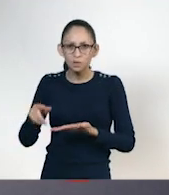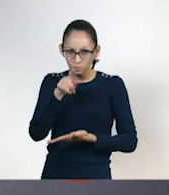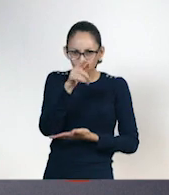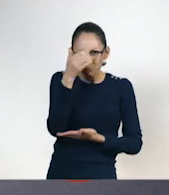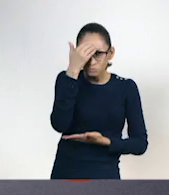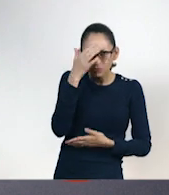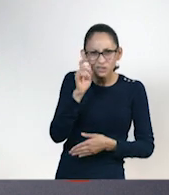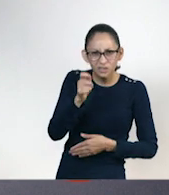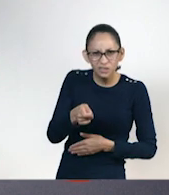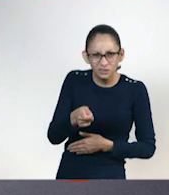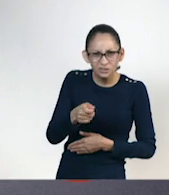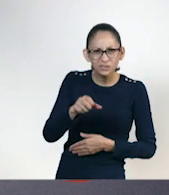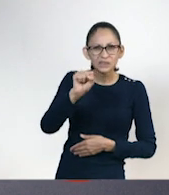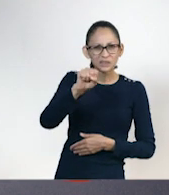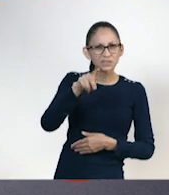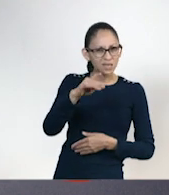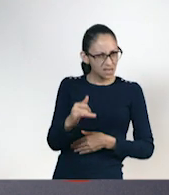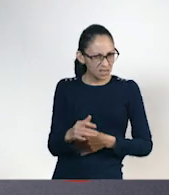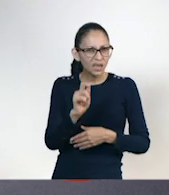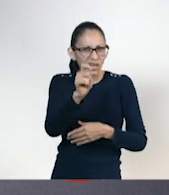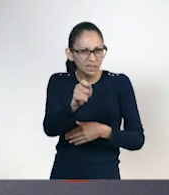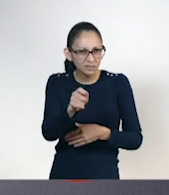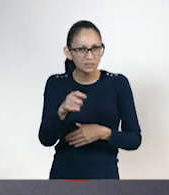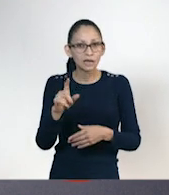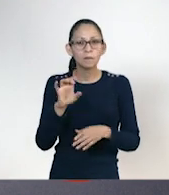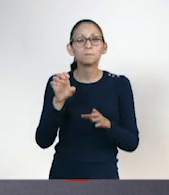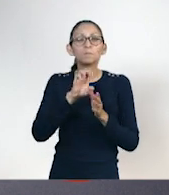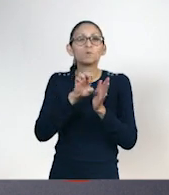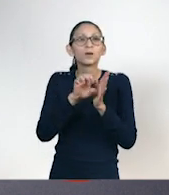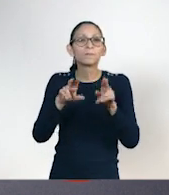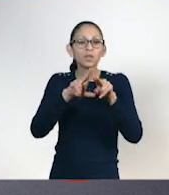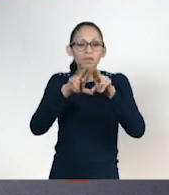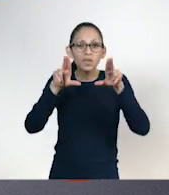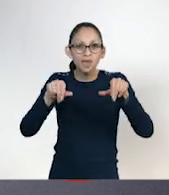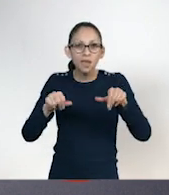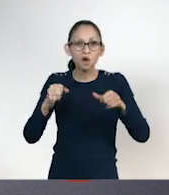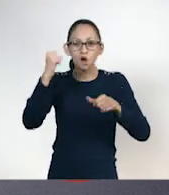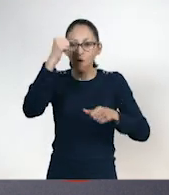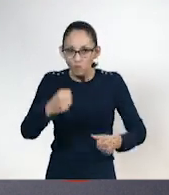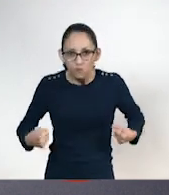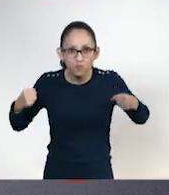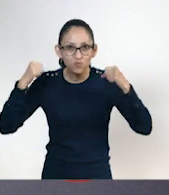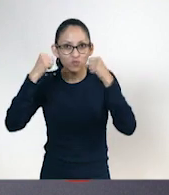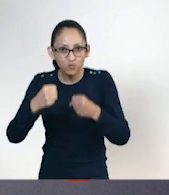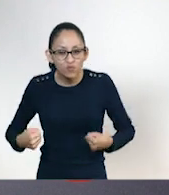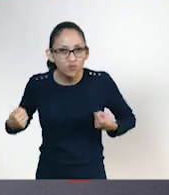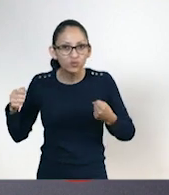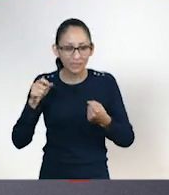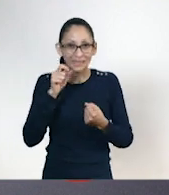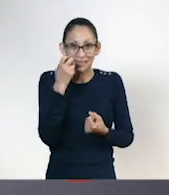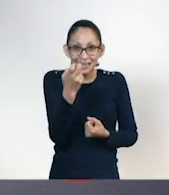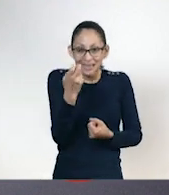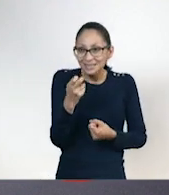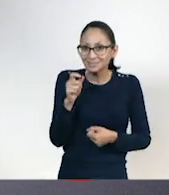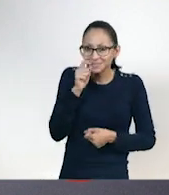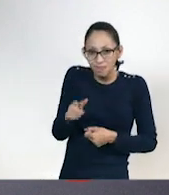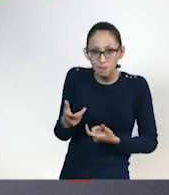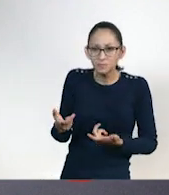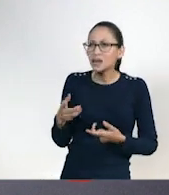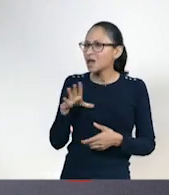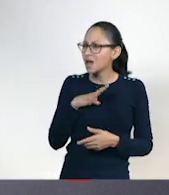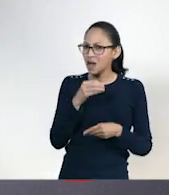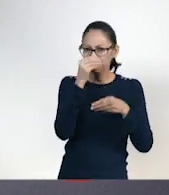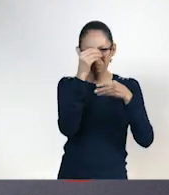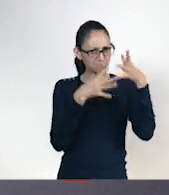El esquí, en donde te tienes que deslizar sobre la nieve. O el surf. Existen muchísimos deportes. Lo importante